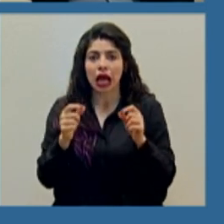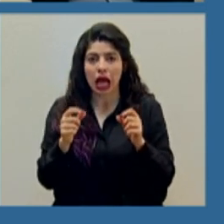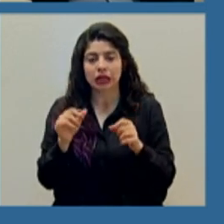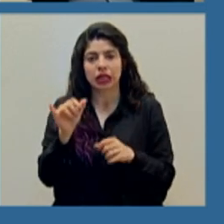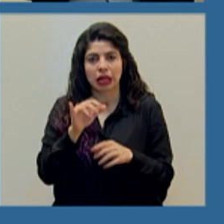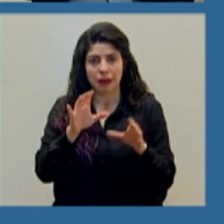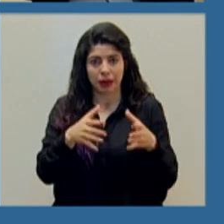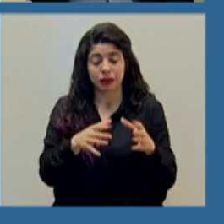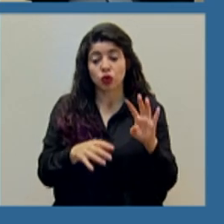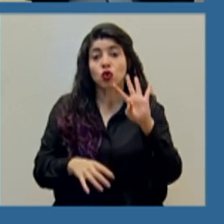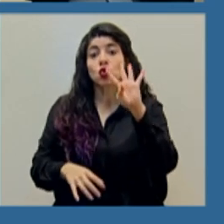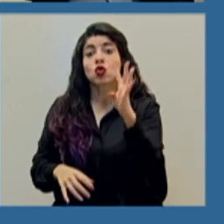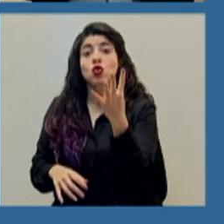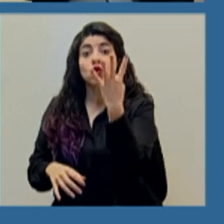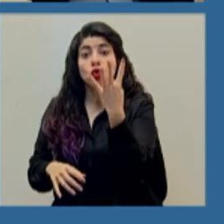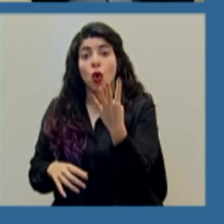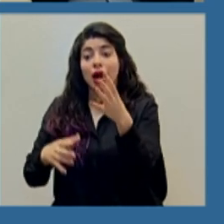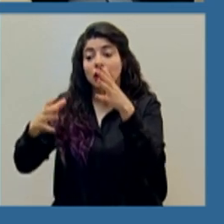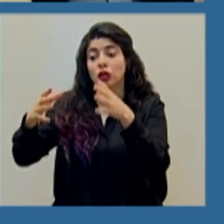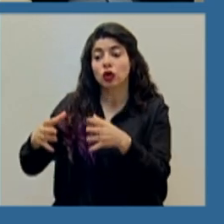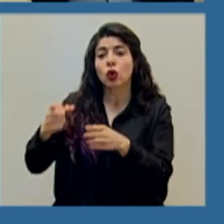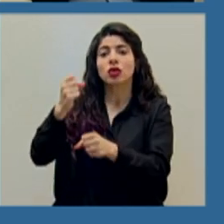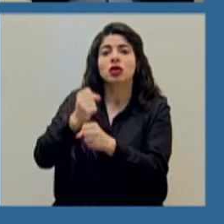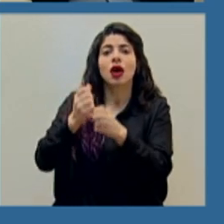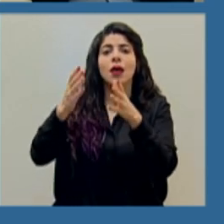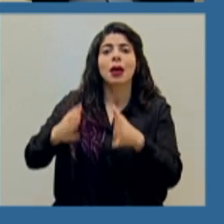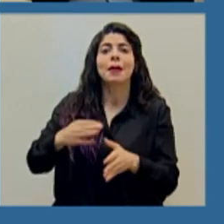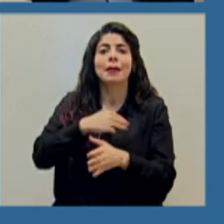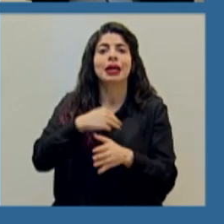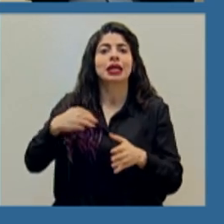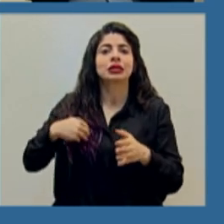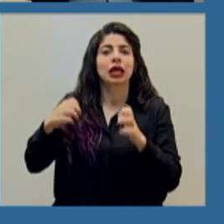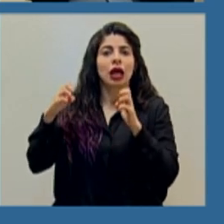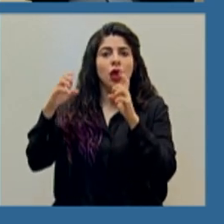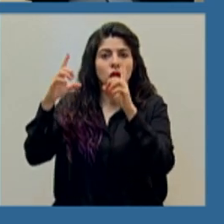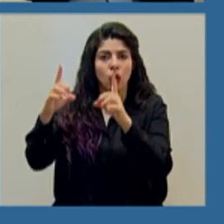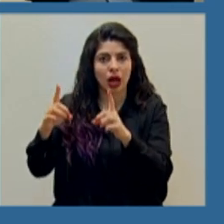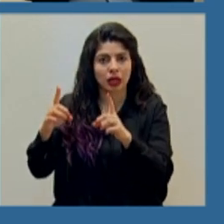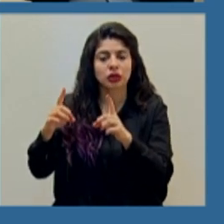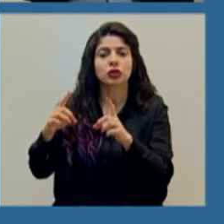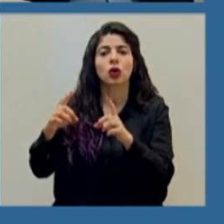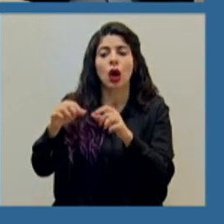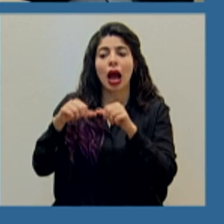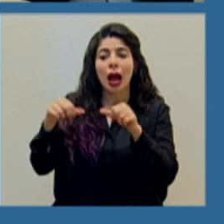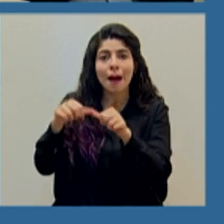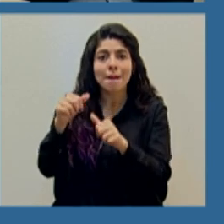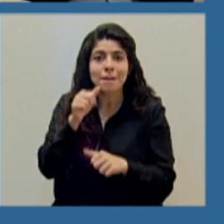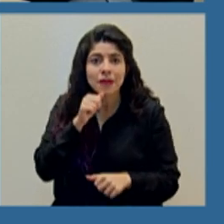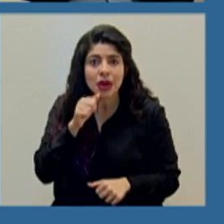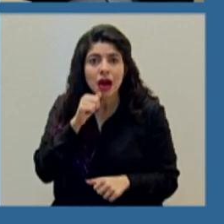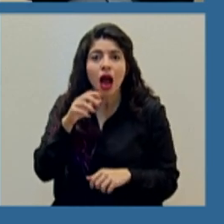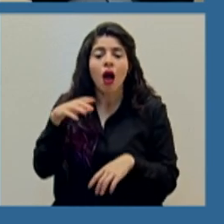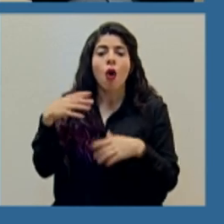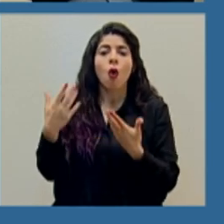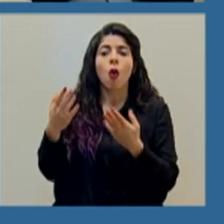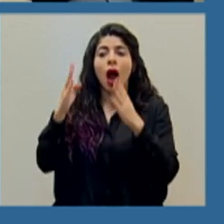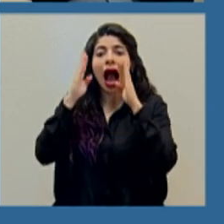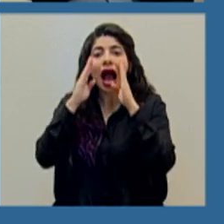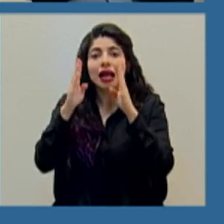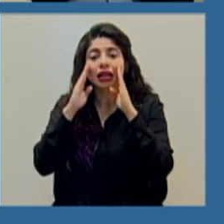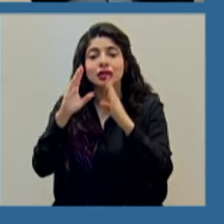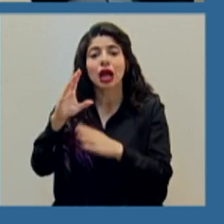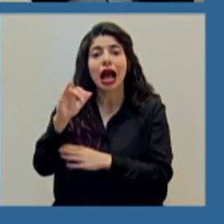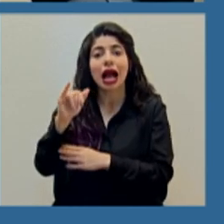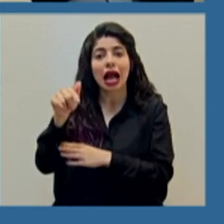funcionarios del Ministerio de Educación Pública, así como el sector educativo privado y personal de los centros de atención integral del